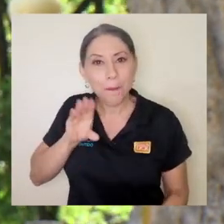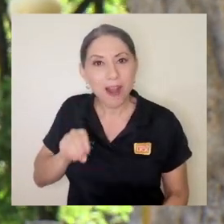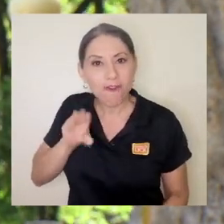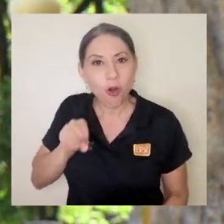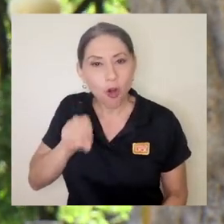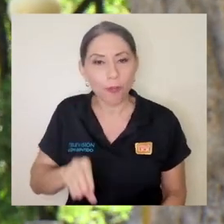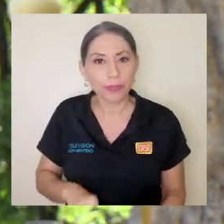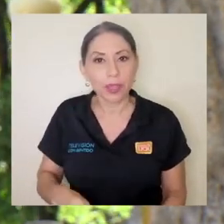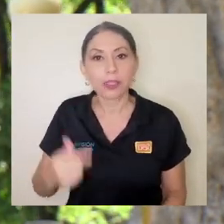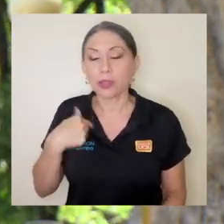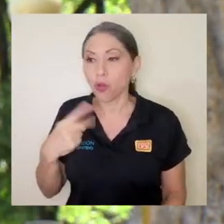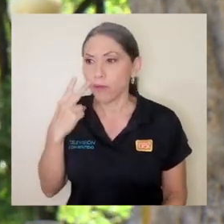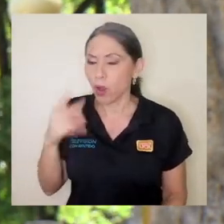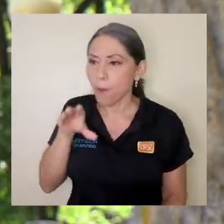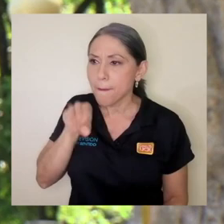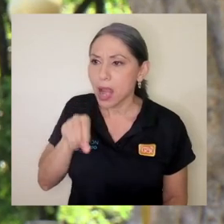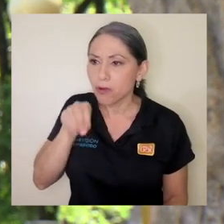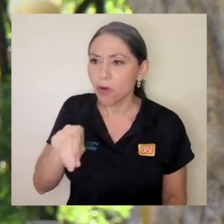ejemplo que mencioné antes del perro.